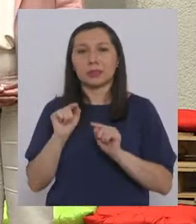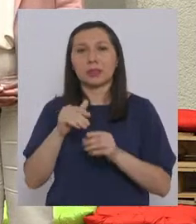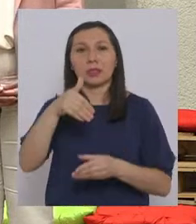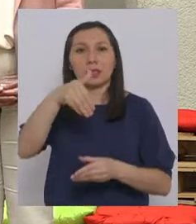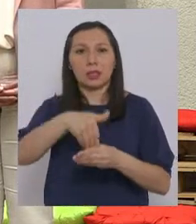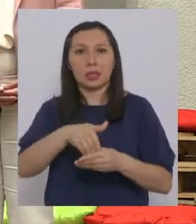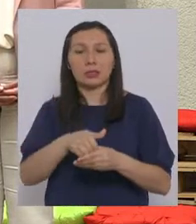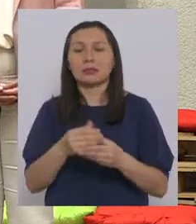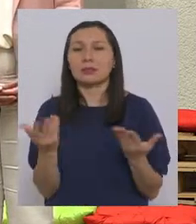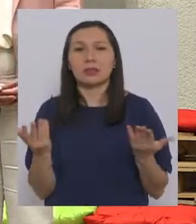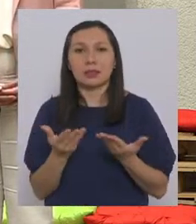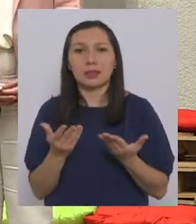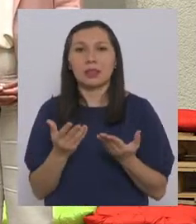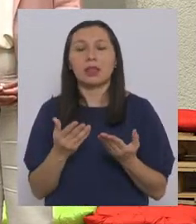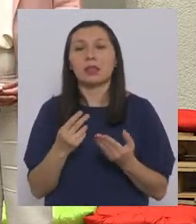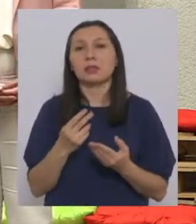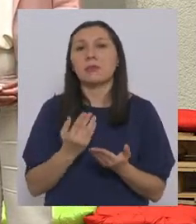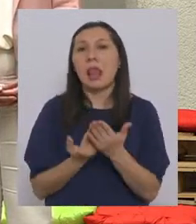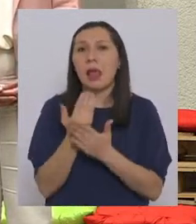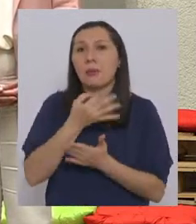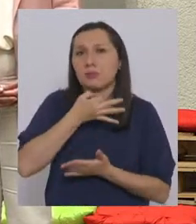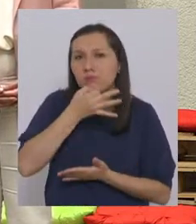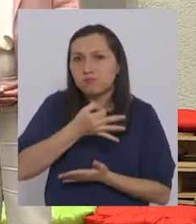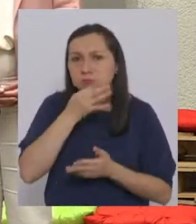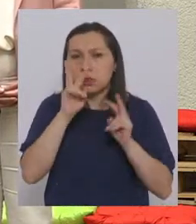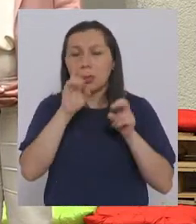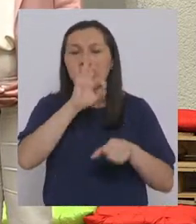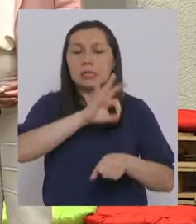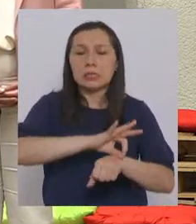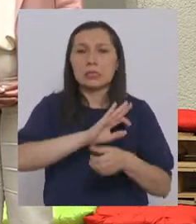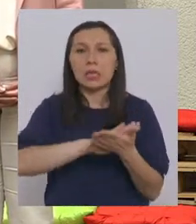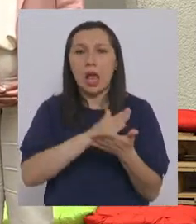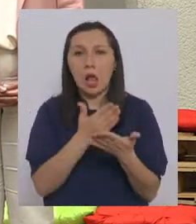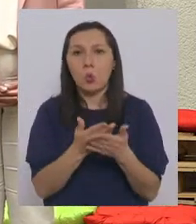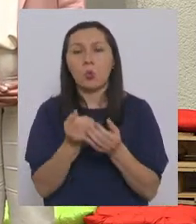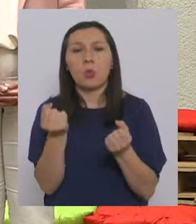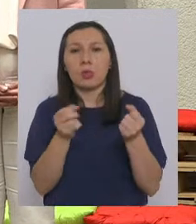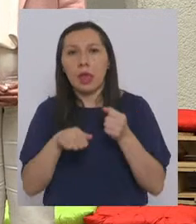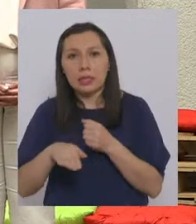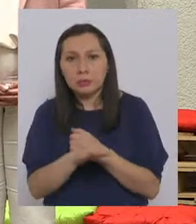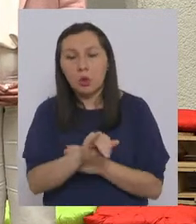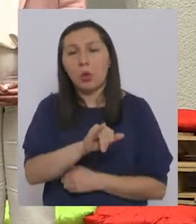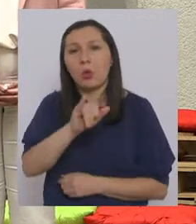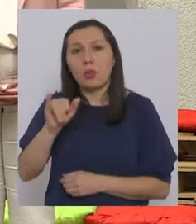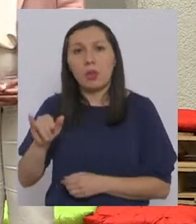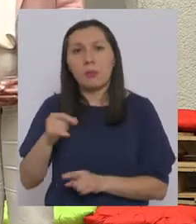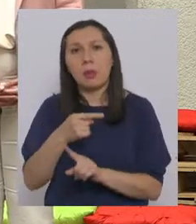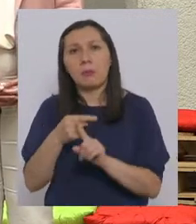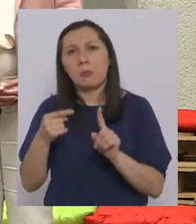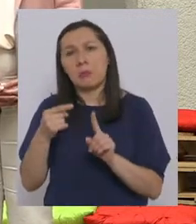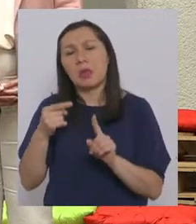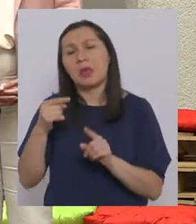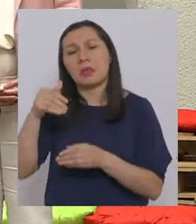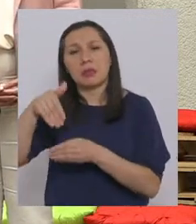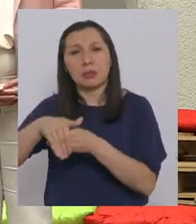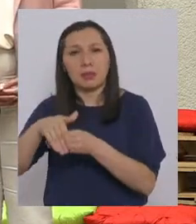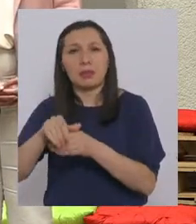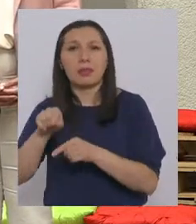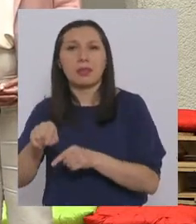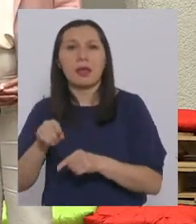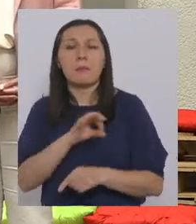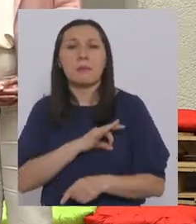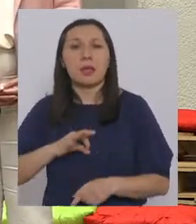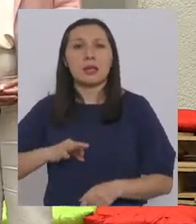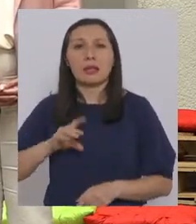elecciones, esto es vocerías por la mañana en materia de salud y de transporte, luego a media tarde junto con el ministro